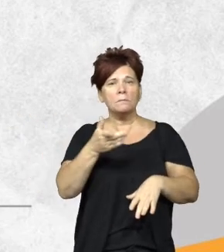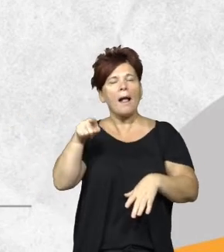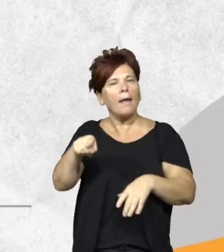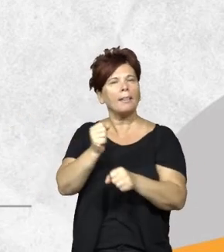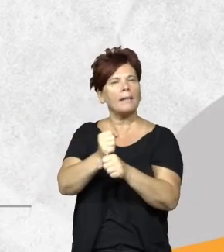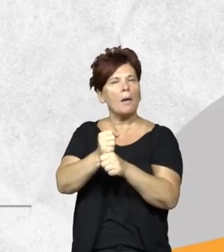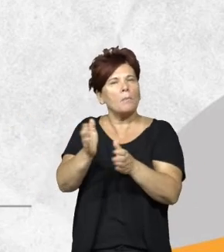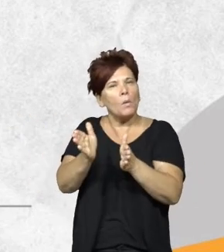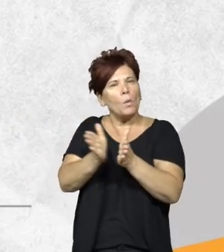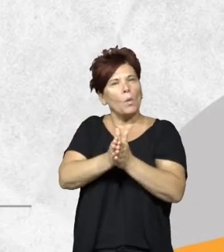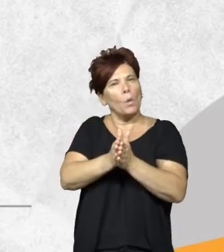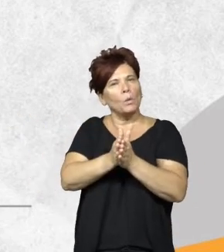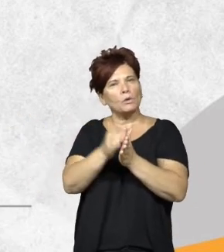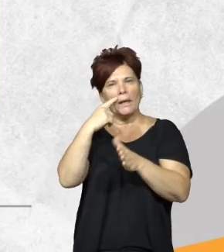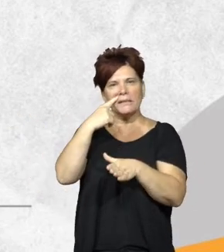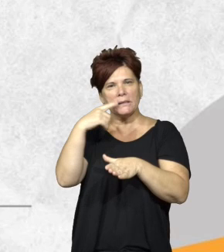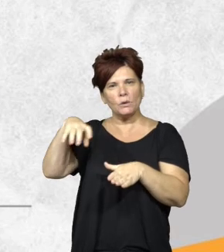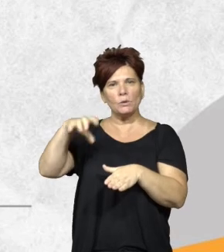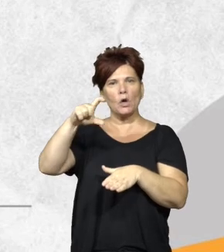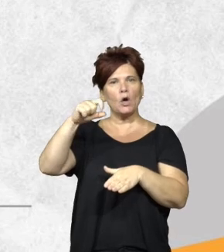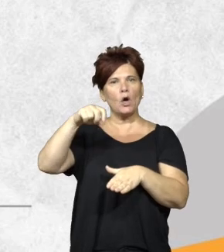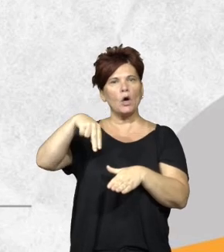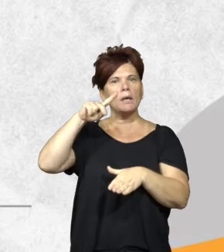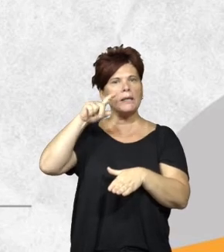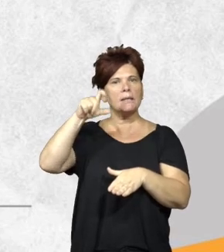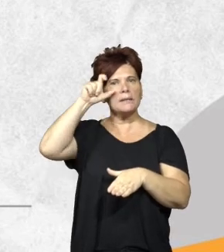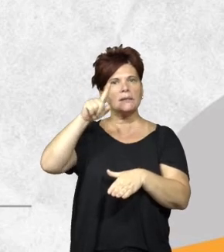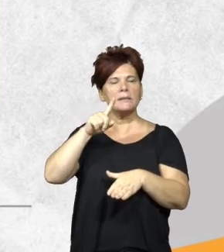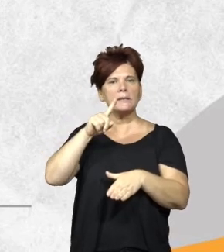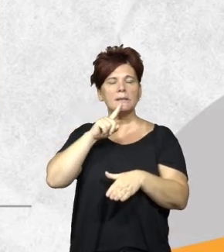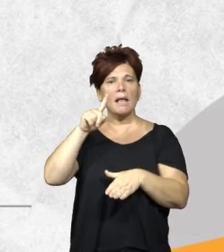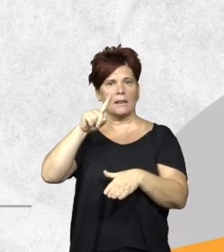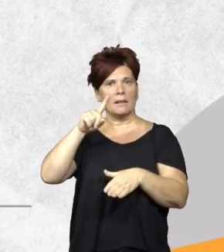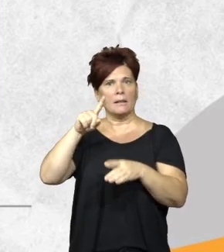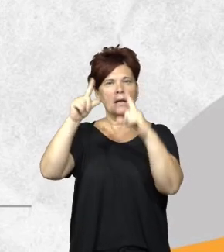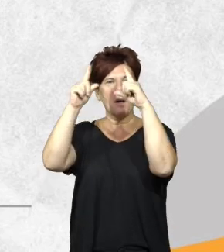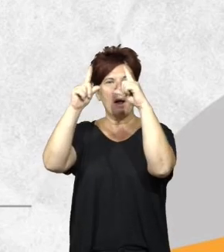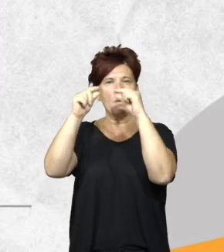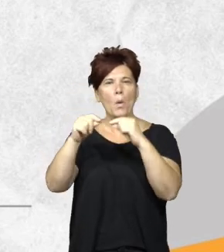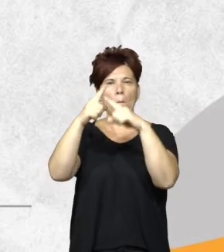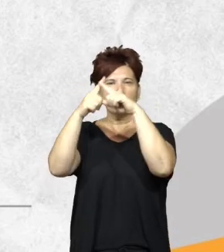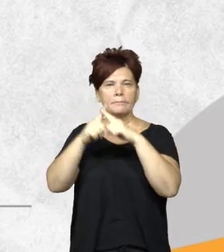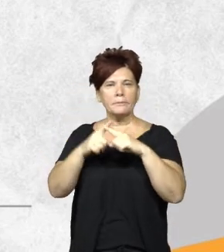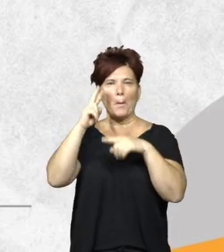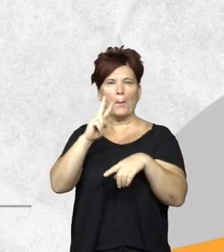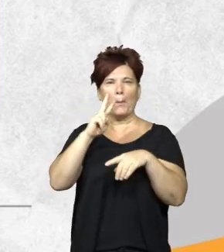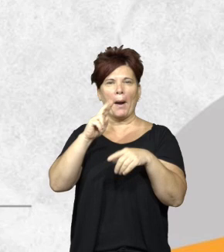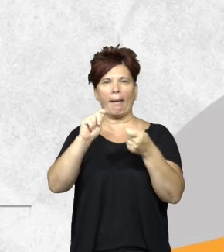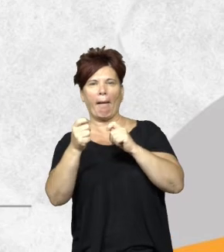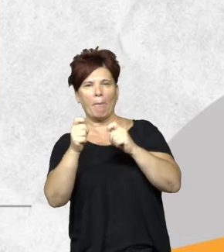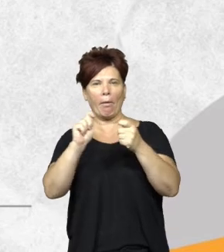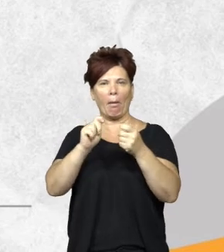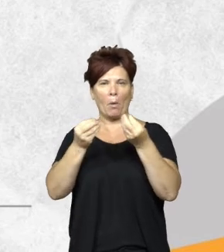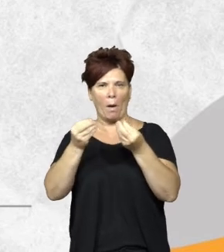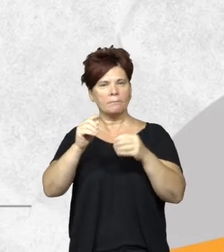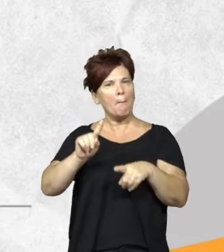trabajamos en conjunto con un instituto del CONICET para promover el desarrollo de algoritmos de detección de cambios eso fue una primera